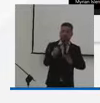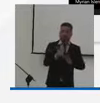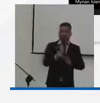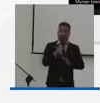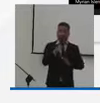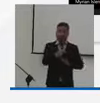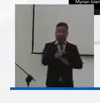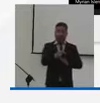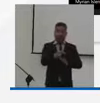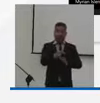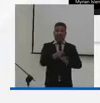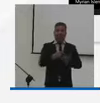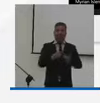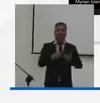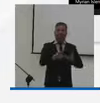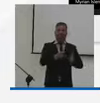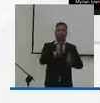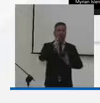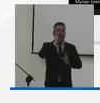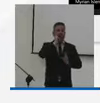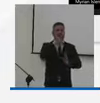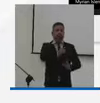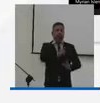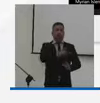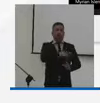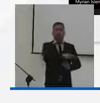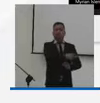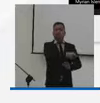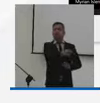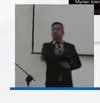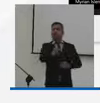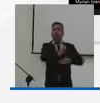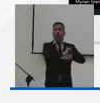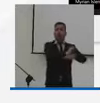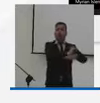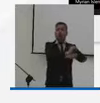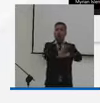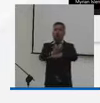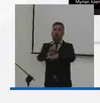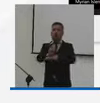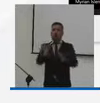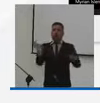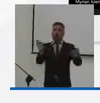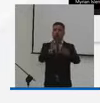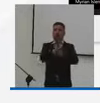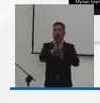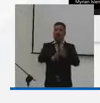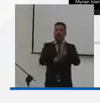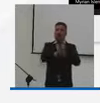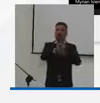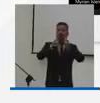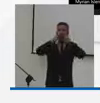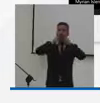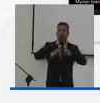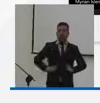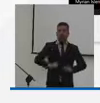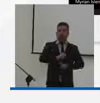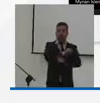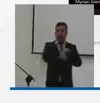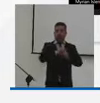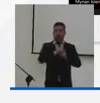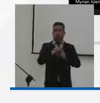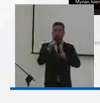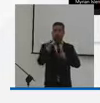Aquí se va a dar un reconocimiento a las organizaciones con enfoque de desarrollo humano